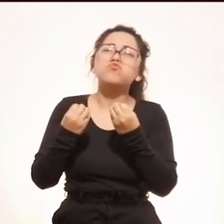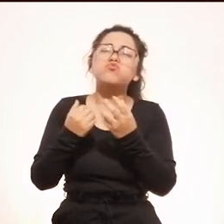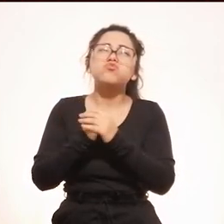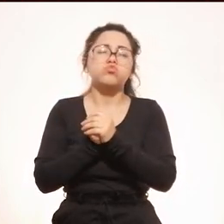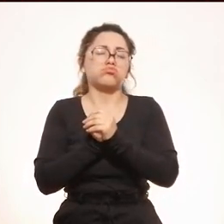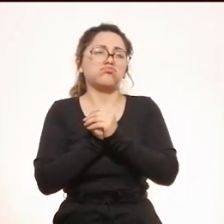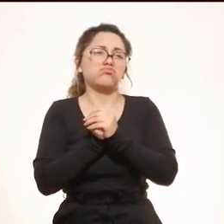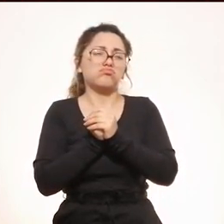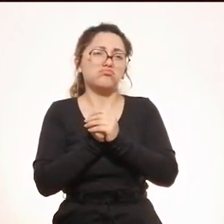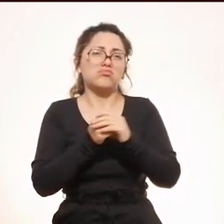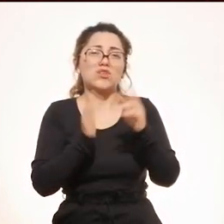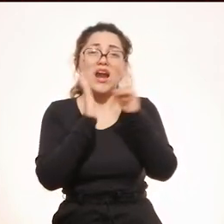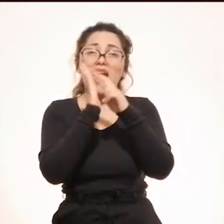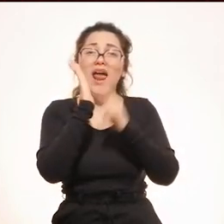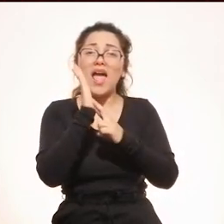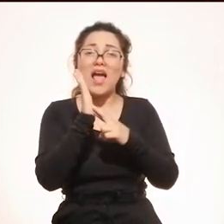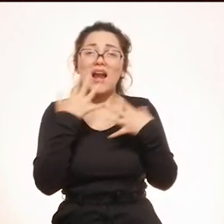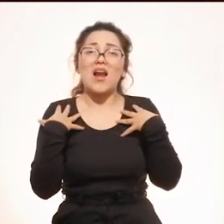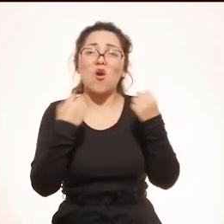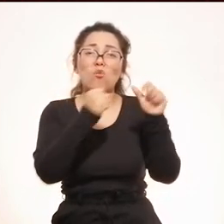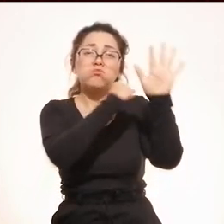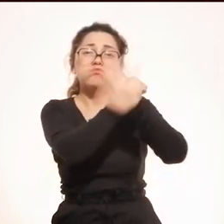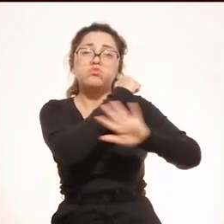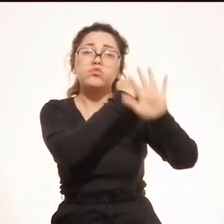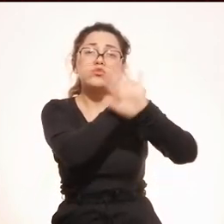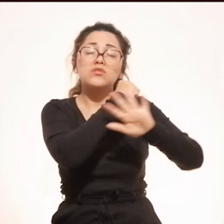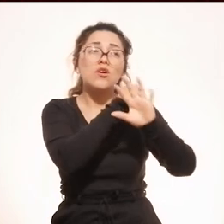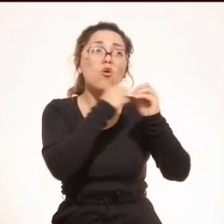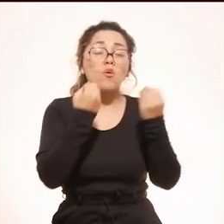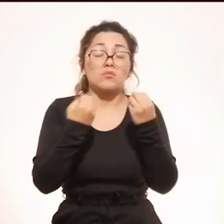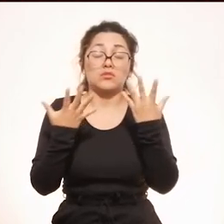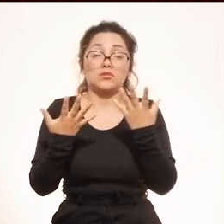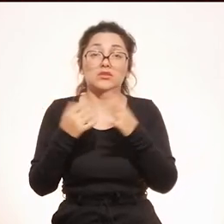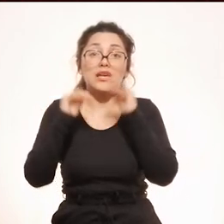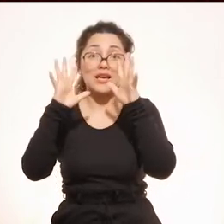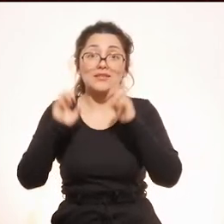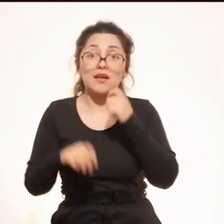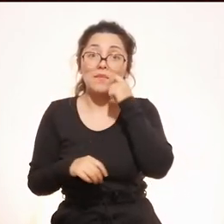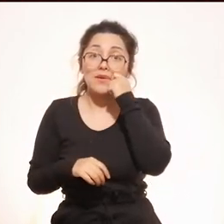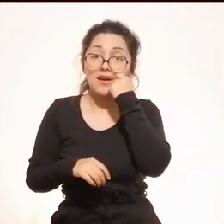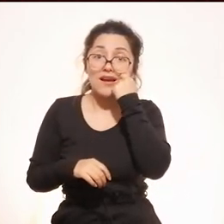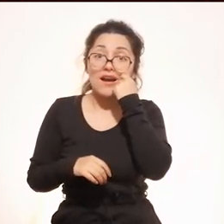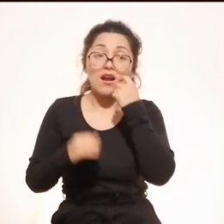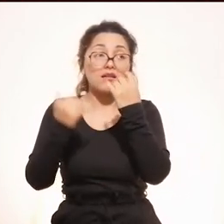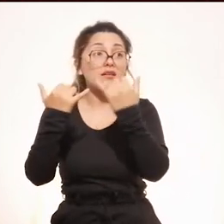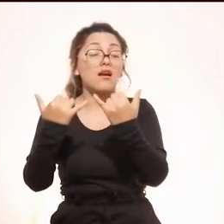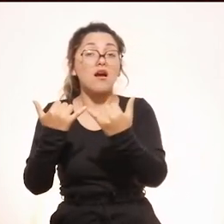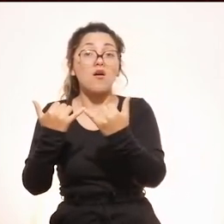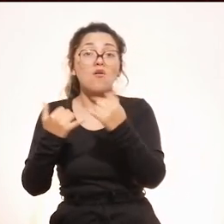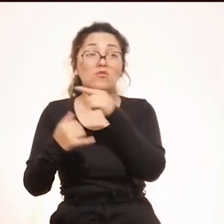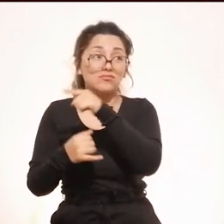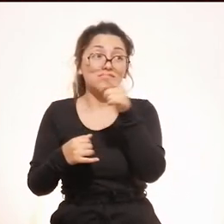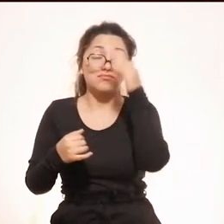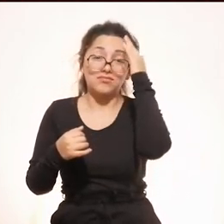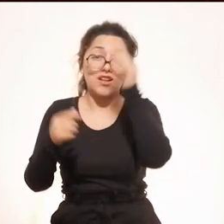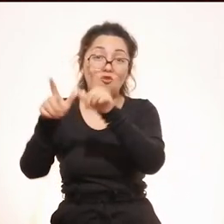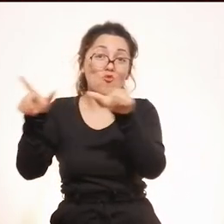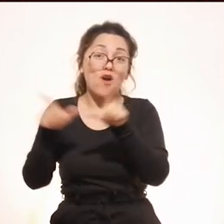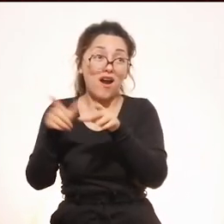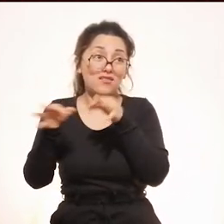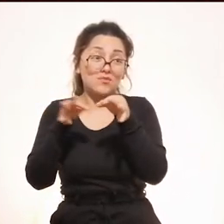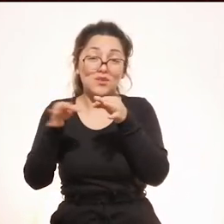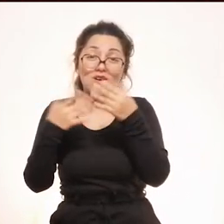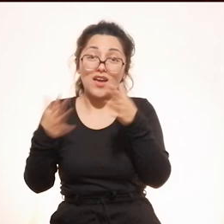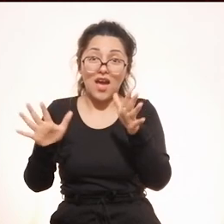medidas que se van a adoptar durante esta evaluación presencial que se va a dar en los escenarios que usted ya ha